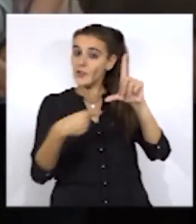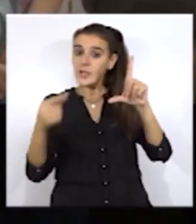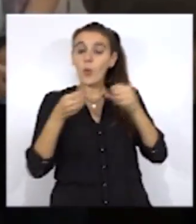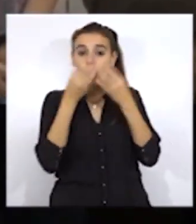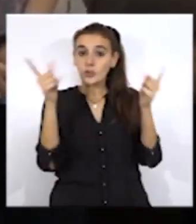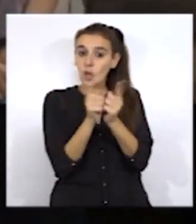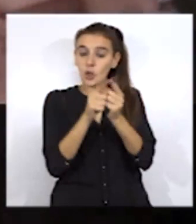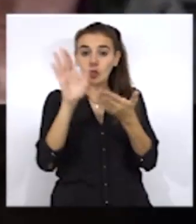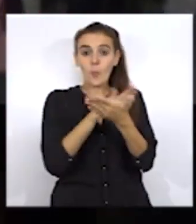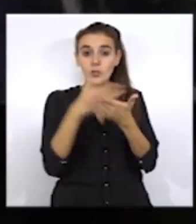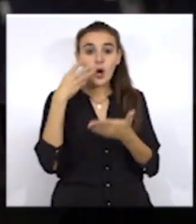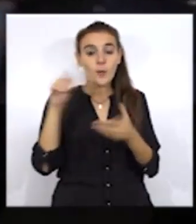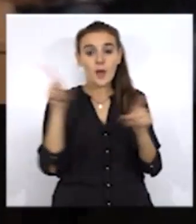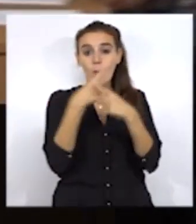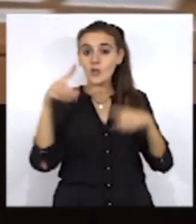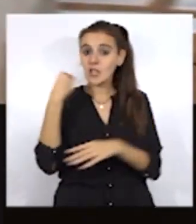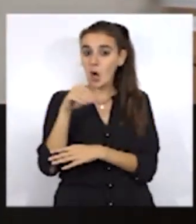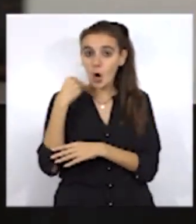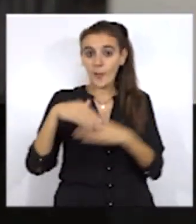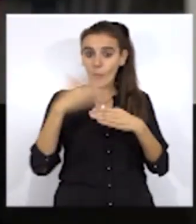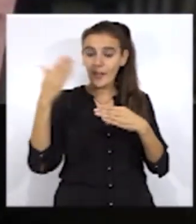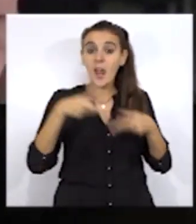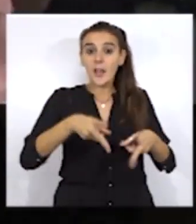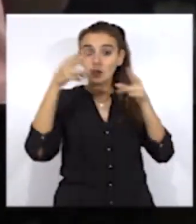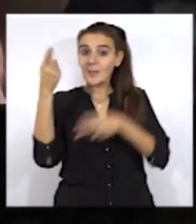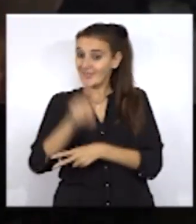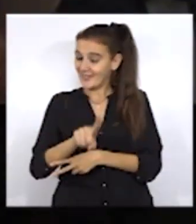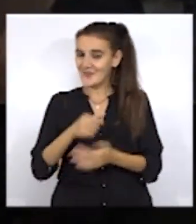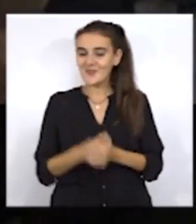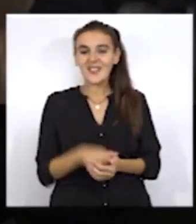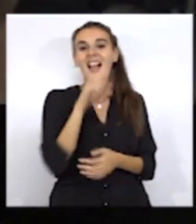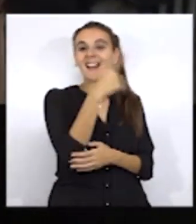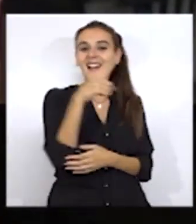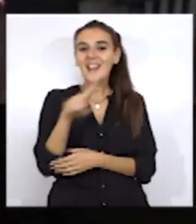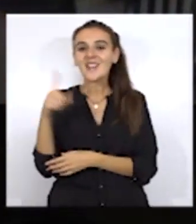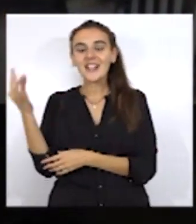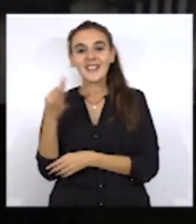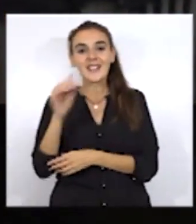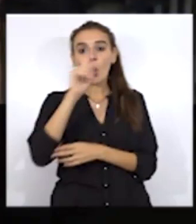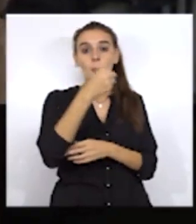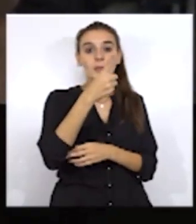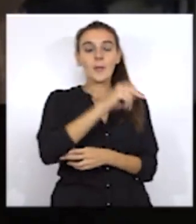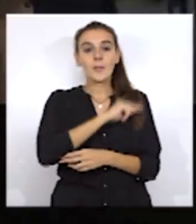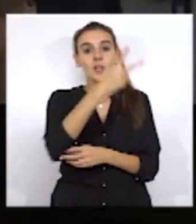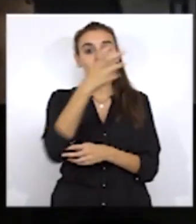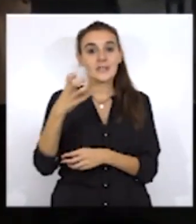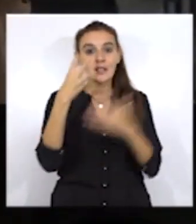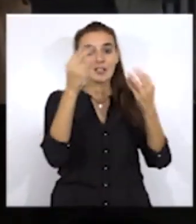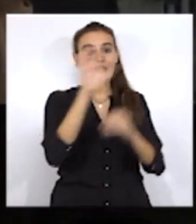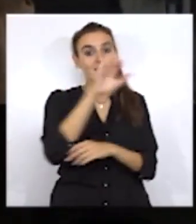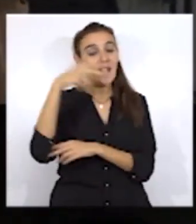joven moderna y cortometraje. En cada una de ellas hay un primer premio de 370 euros y un acésit de